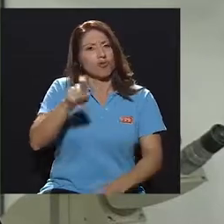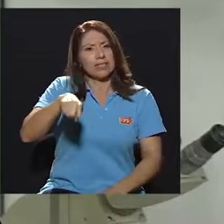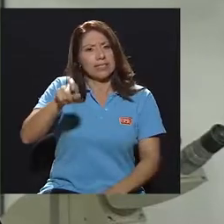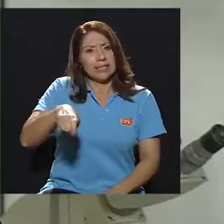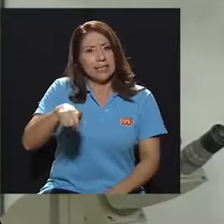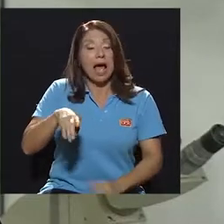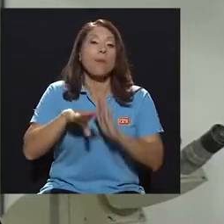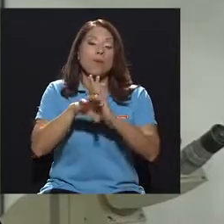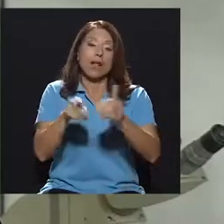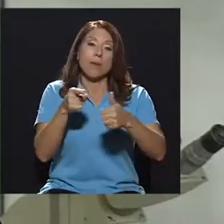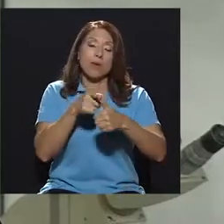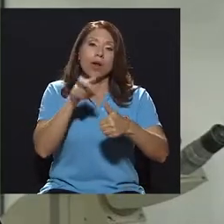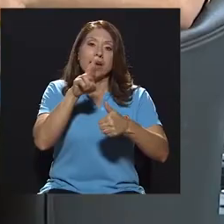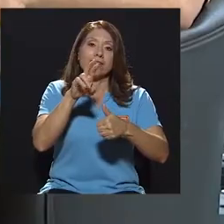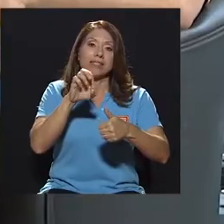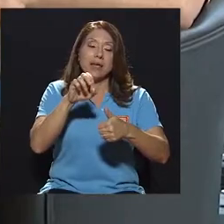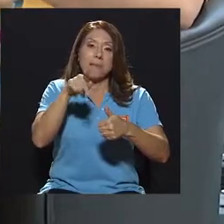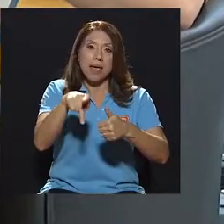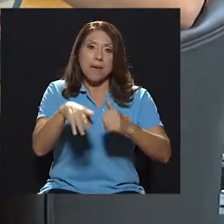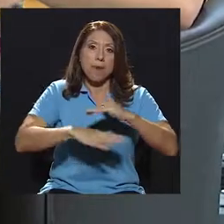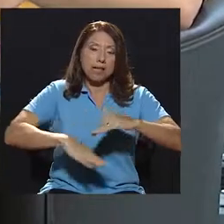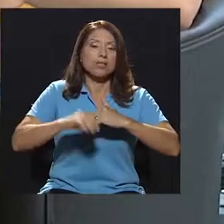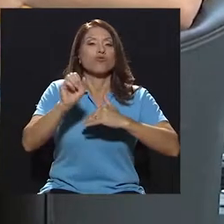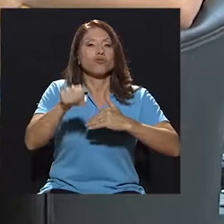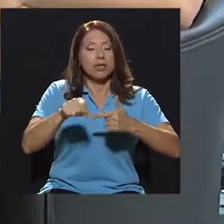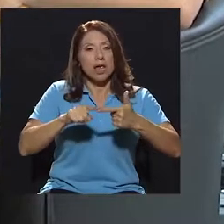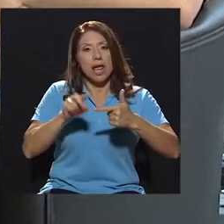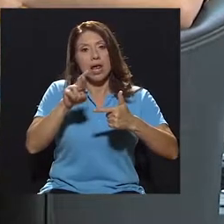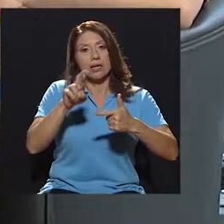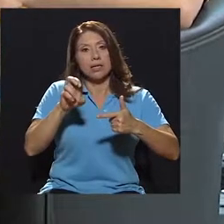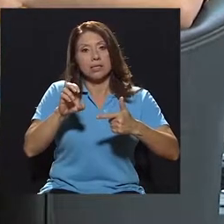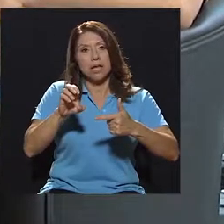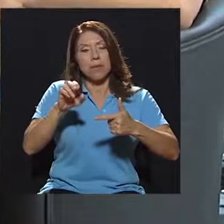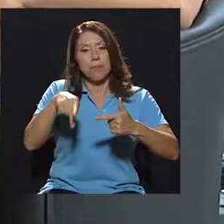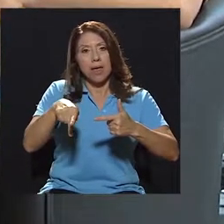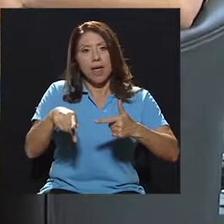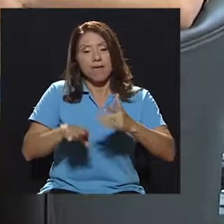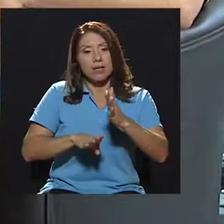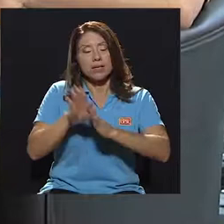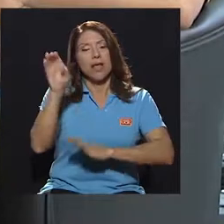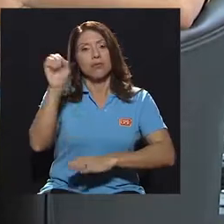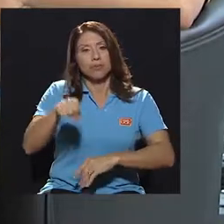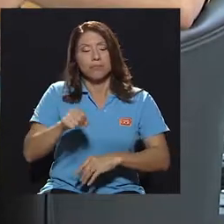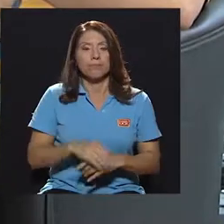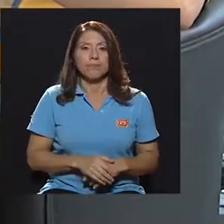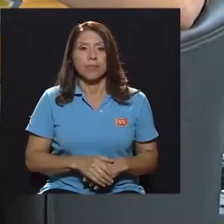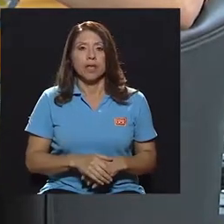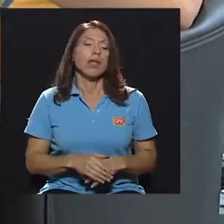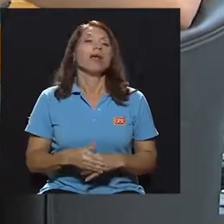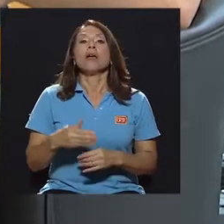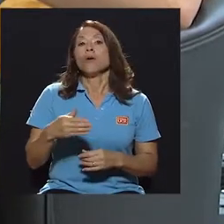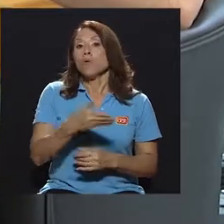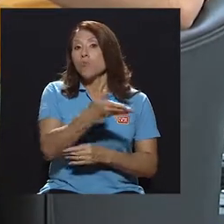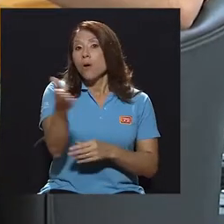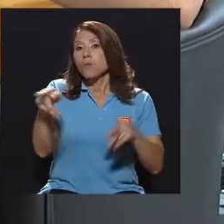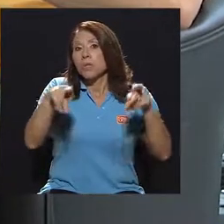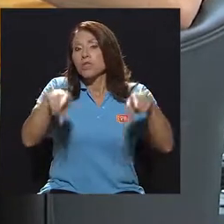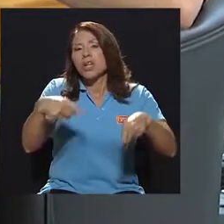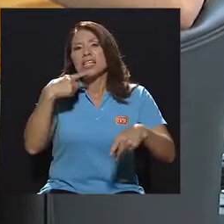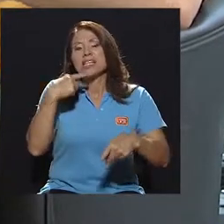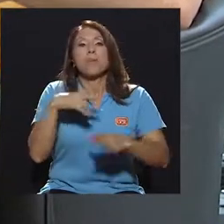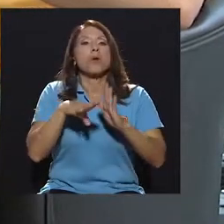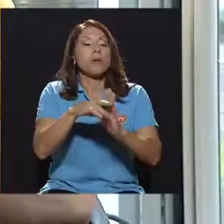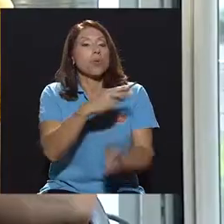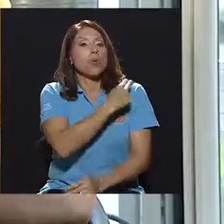básico o un RCP avanzado. Y cuando las personas dicen, pues, los cruzrojistas, los